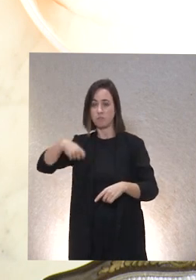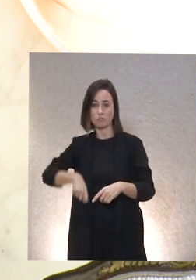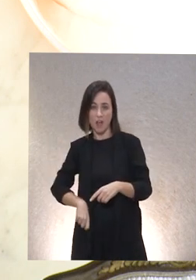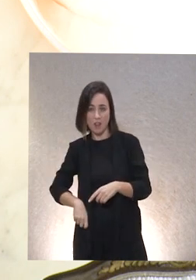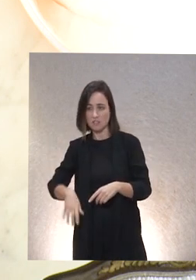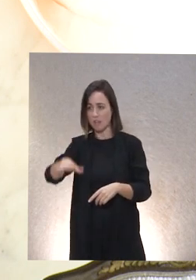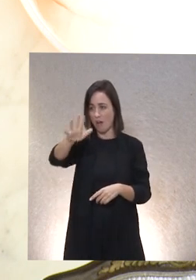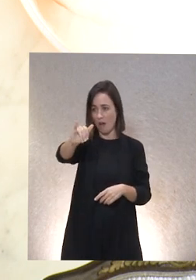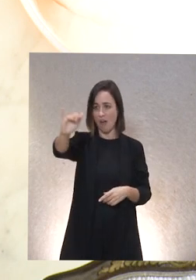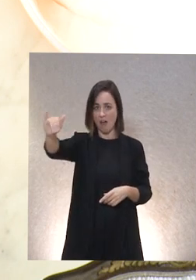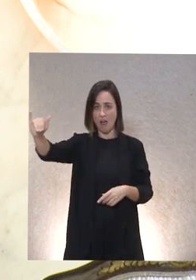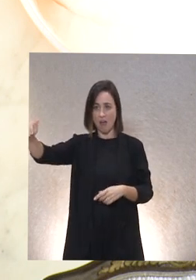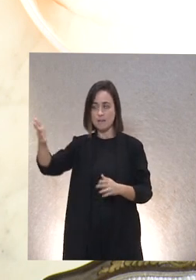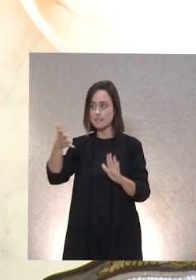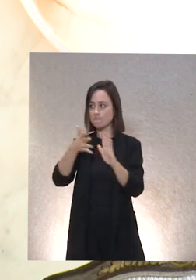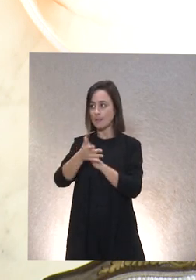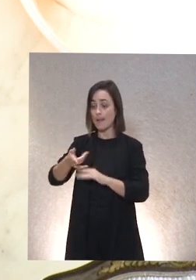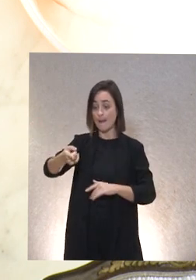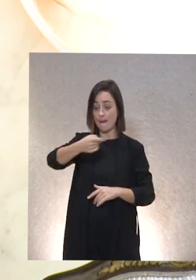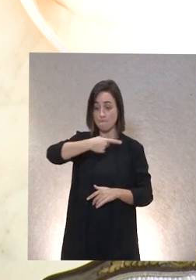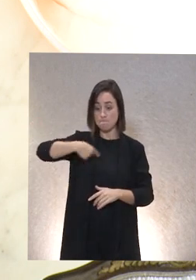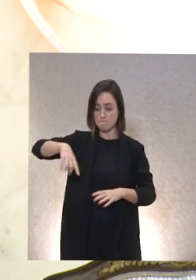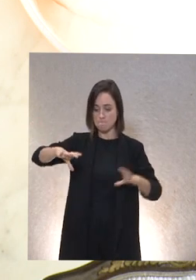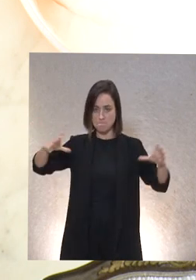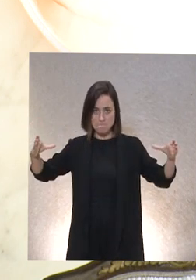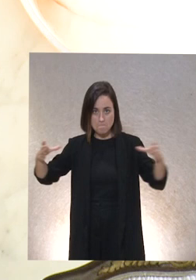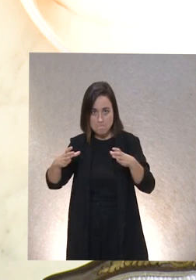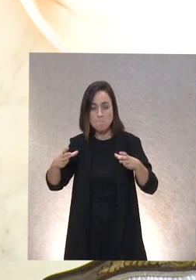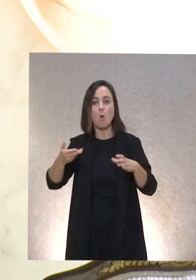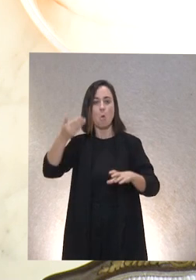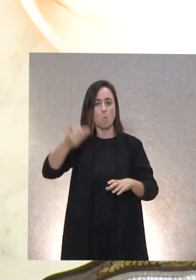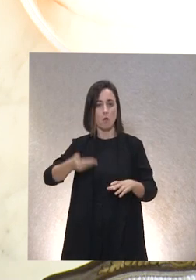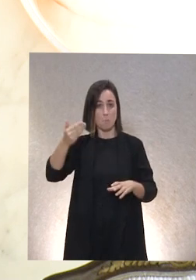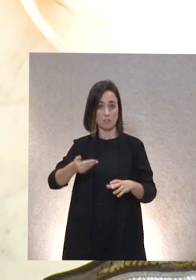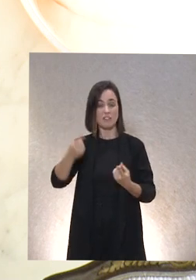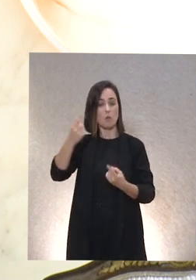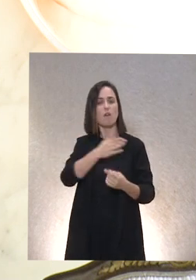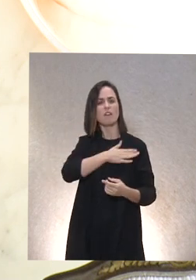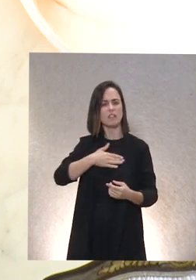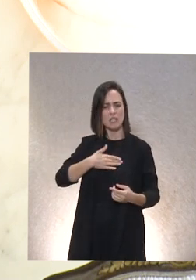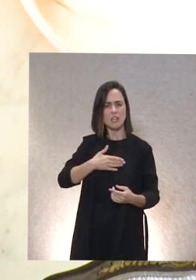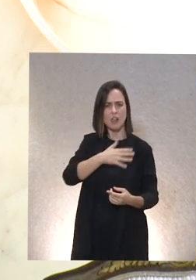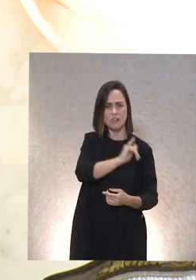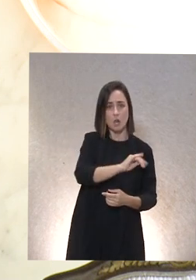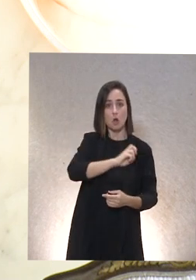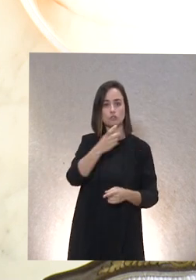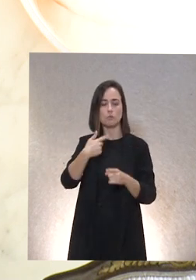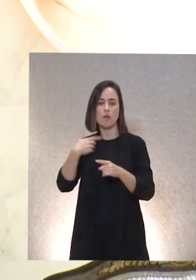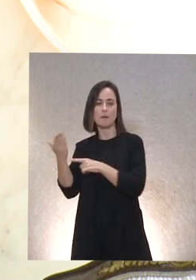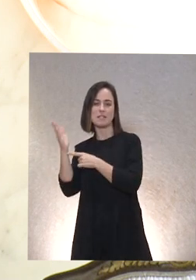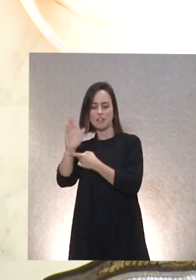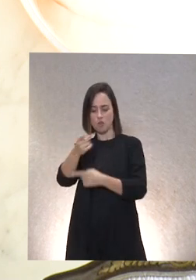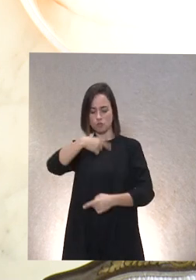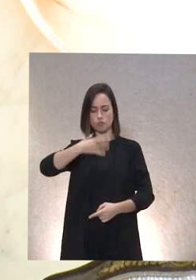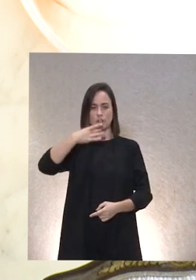creo que es significativo que estemos aquí primero los que quieren estar y en segundo lugar una representación tan diversa de quienes somos